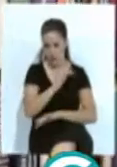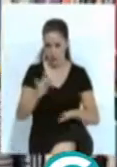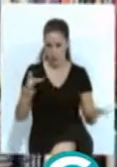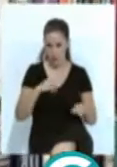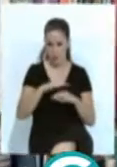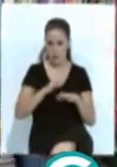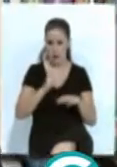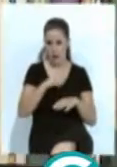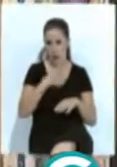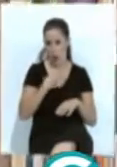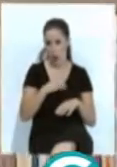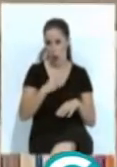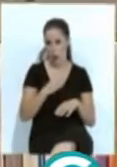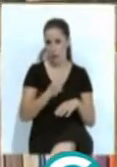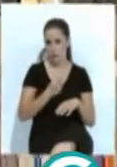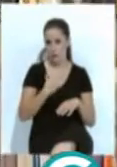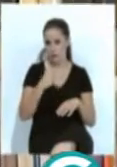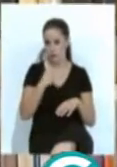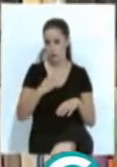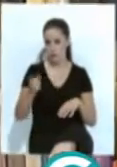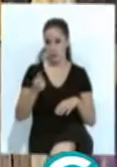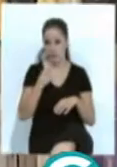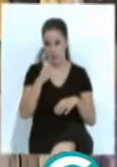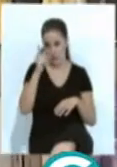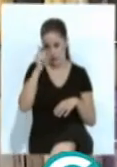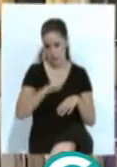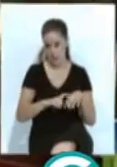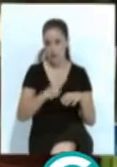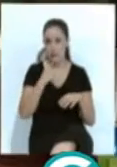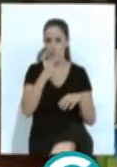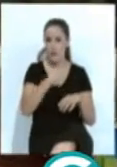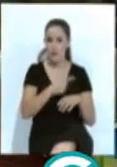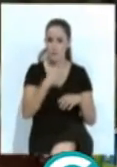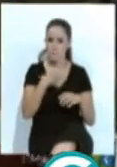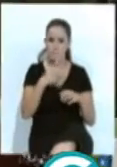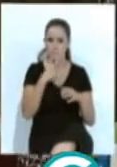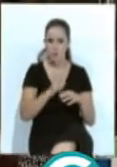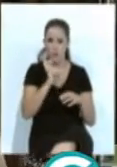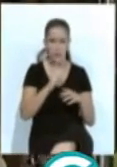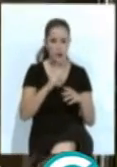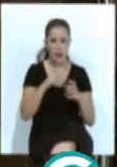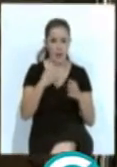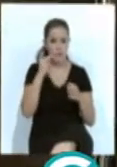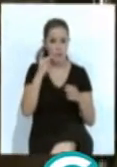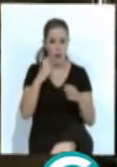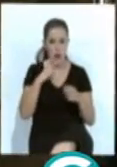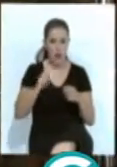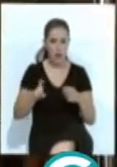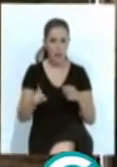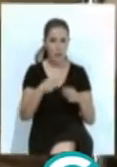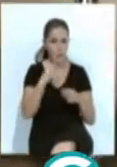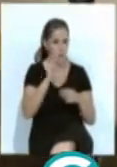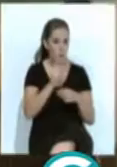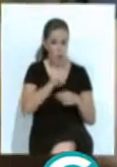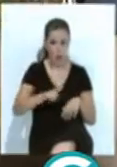dirigidas a los jóvenes, según Conrado Montesinos, ya que con ellos no funciona el miedo al cáncer, porque ven muy lejos la